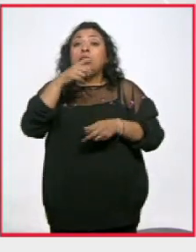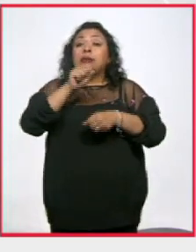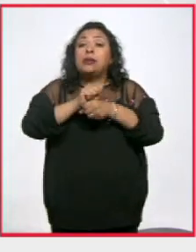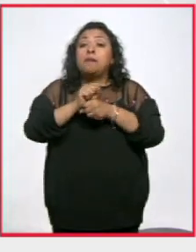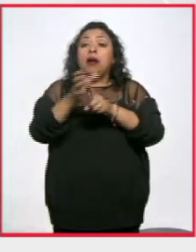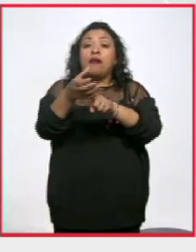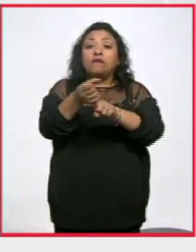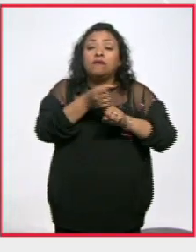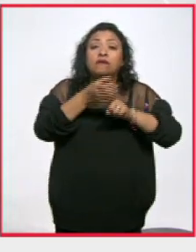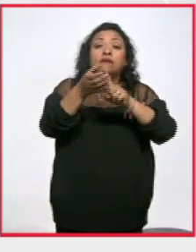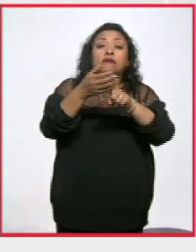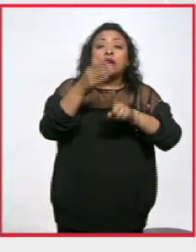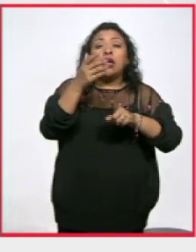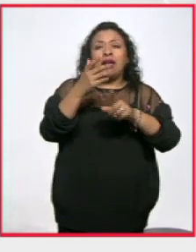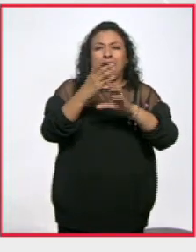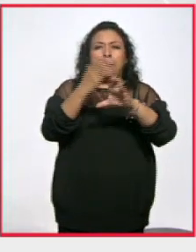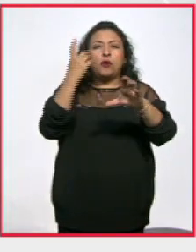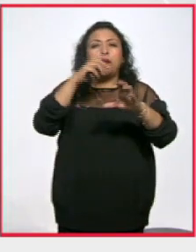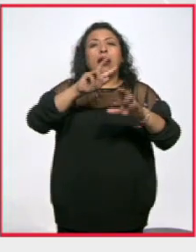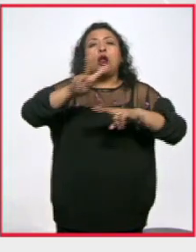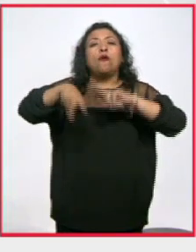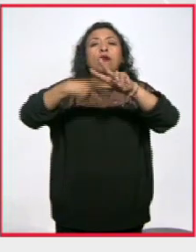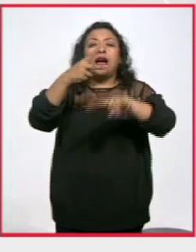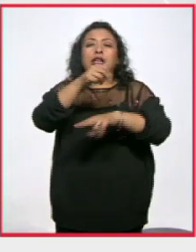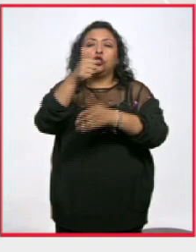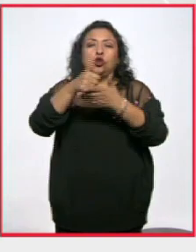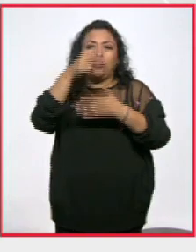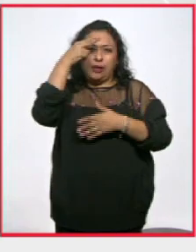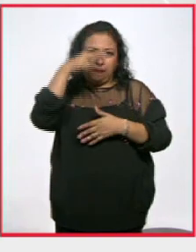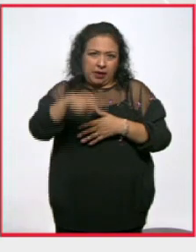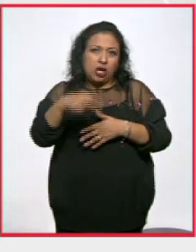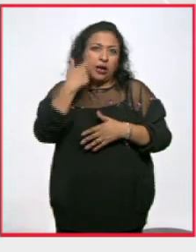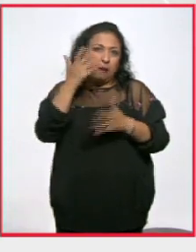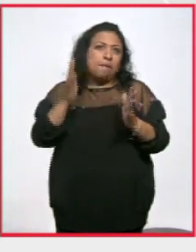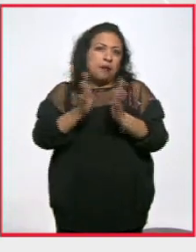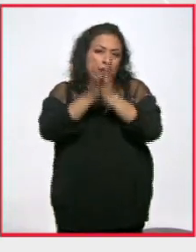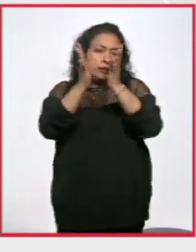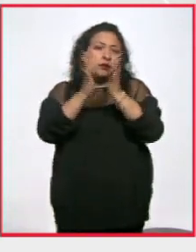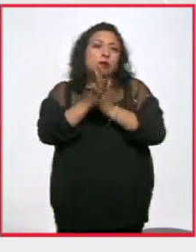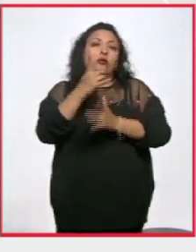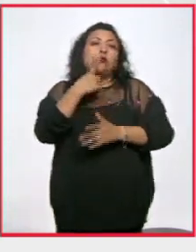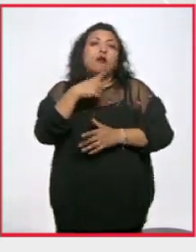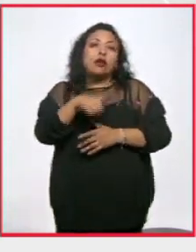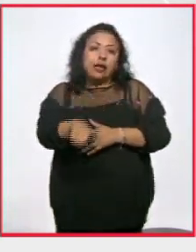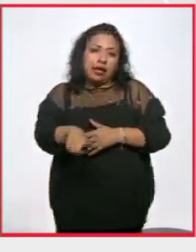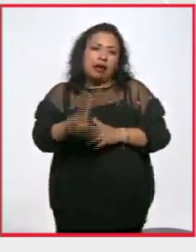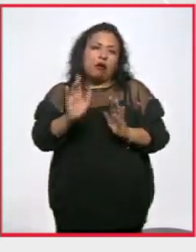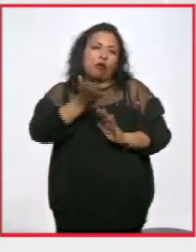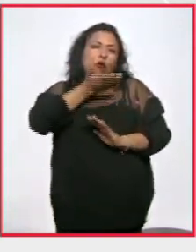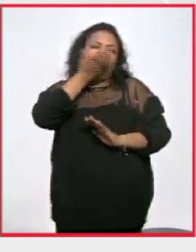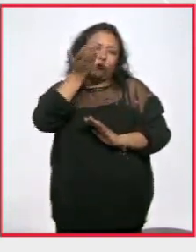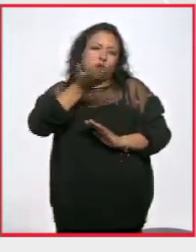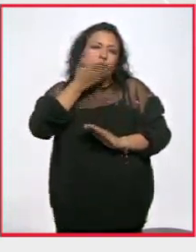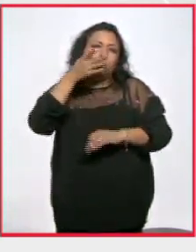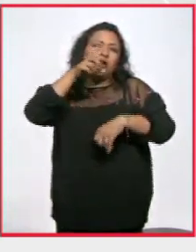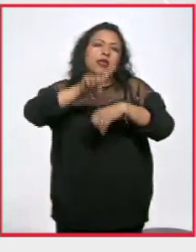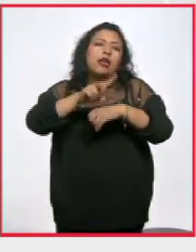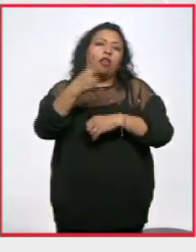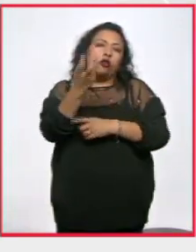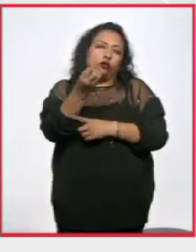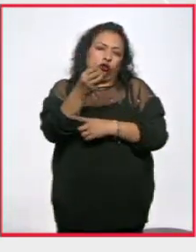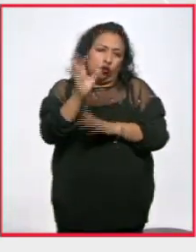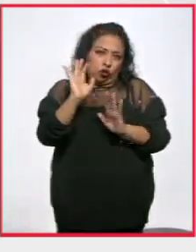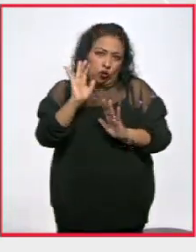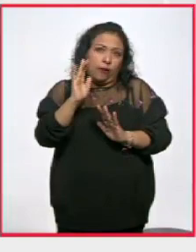secuestrando autobuses para trasladarse a la Ciudad de México y participar en las manifestaciones con las que se suele conmemorar el 2 de octubre.